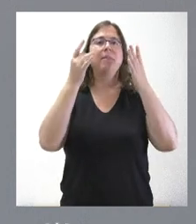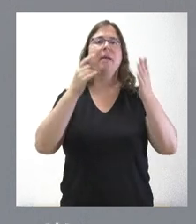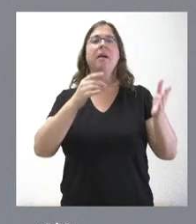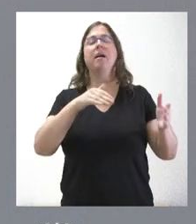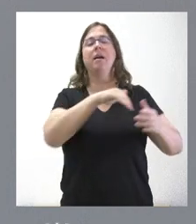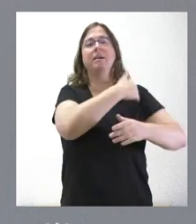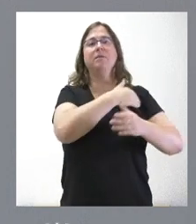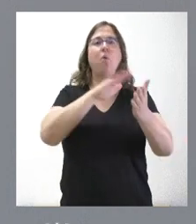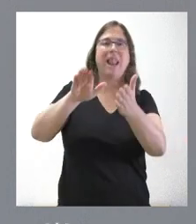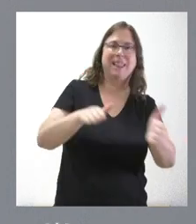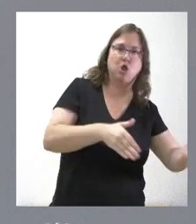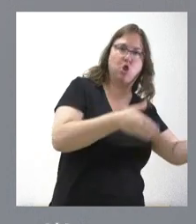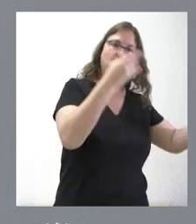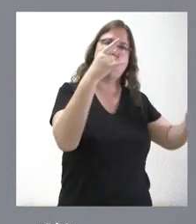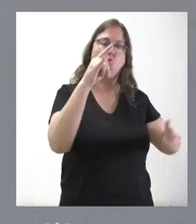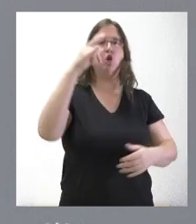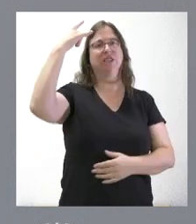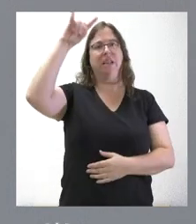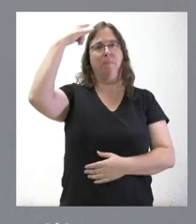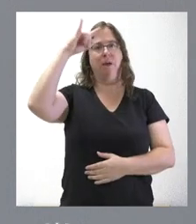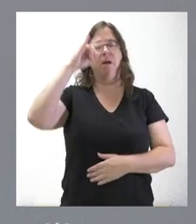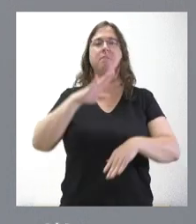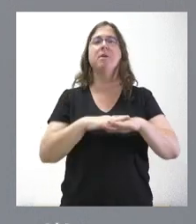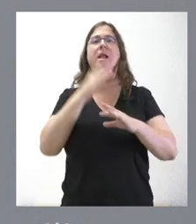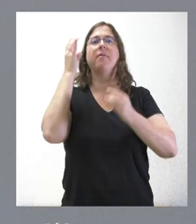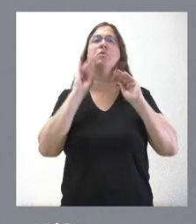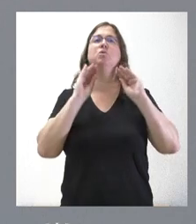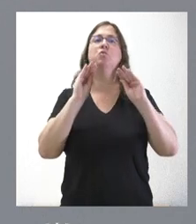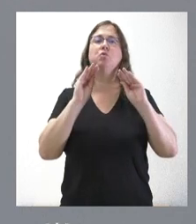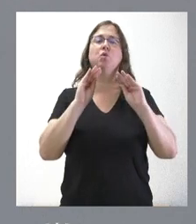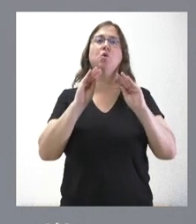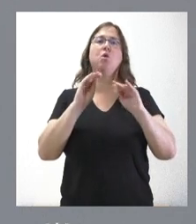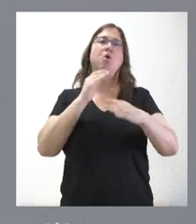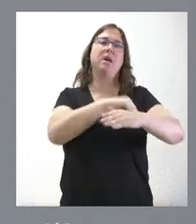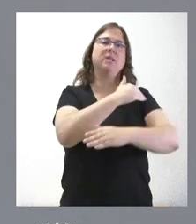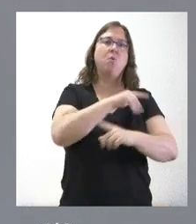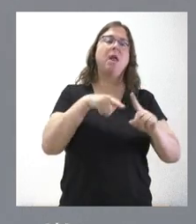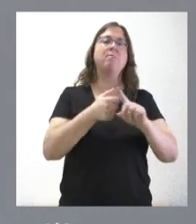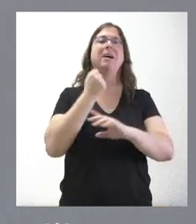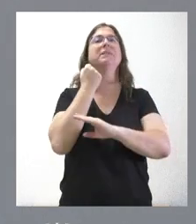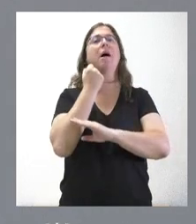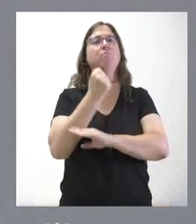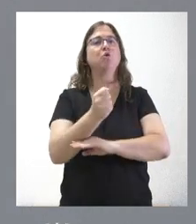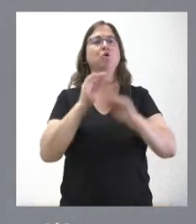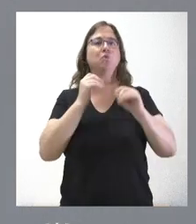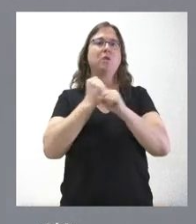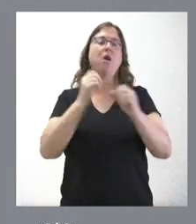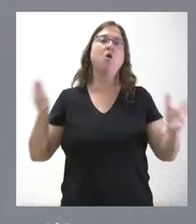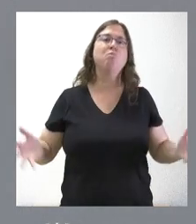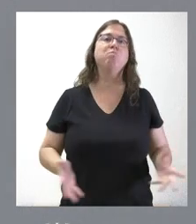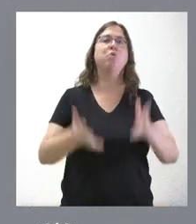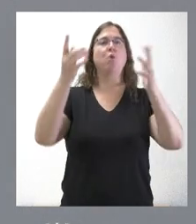Salamanca. Se trata de la actividad de funcionamiento de la escuela y el apoyo de la labor que realiza de promoción de la